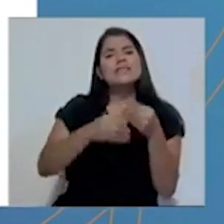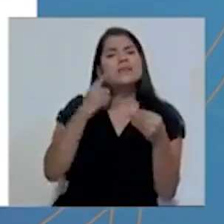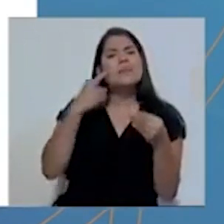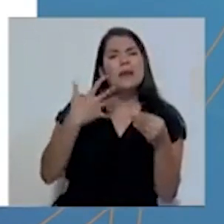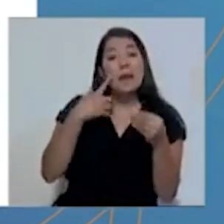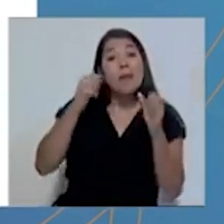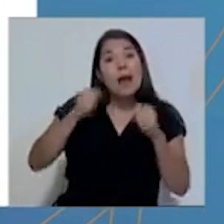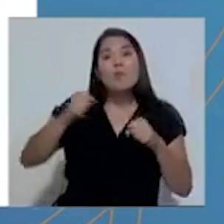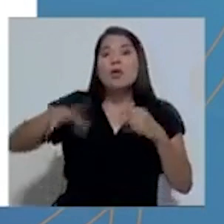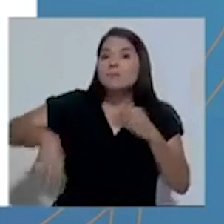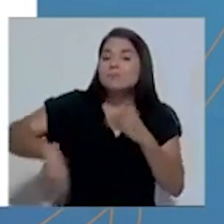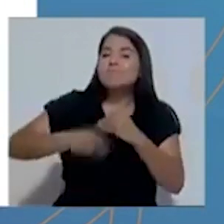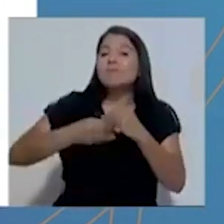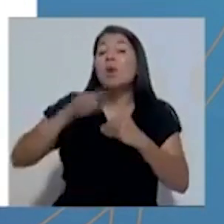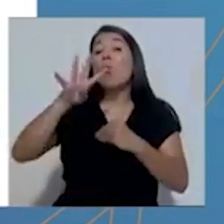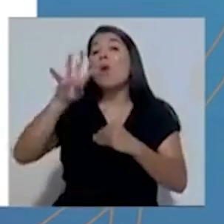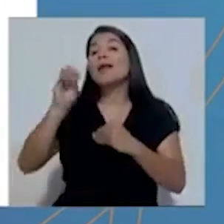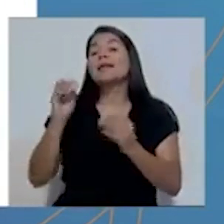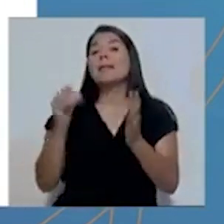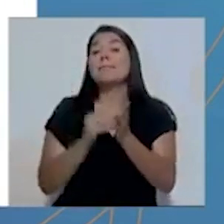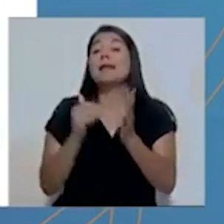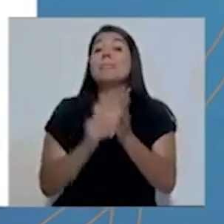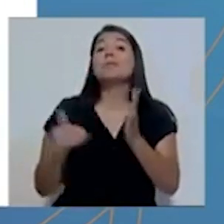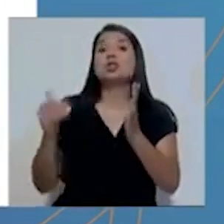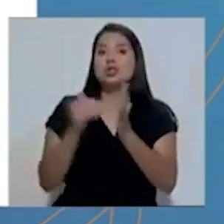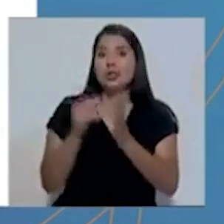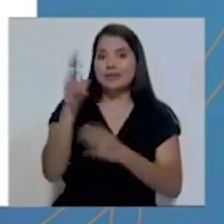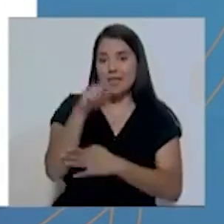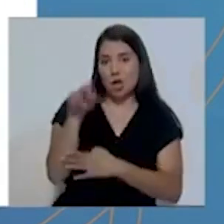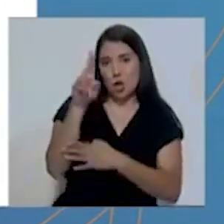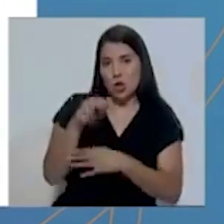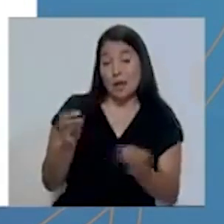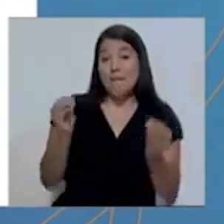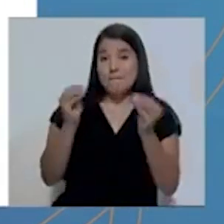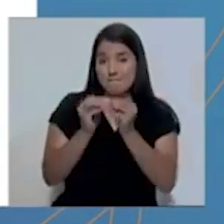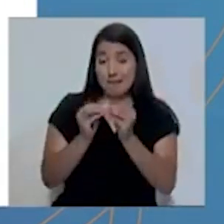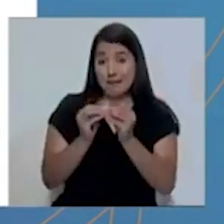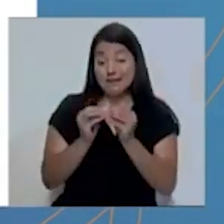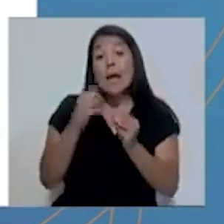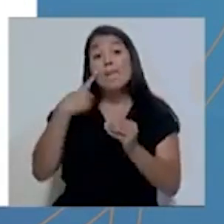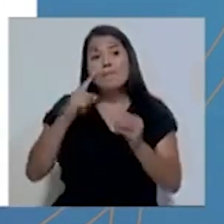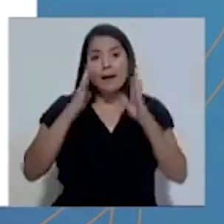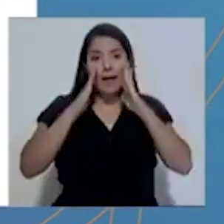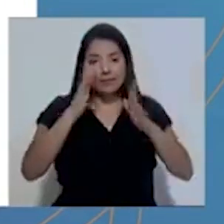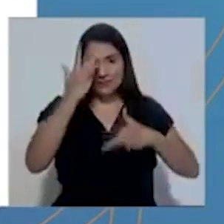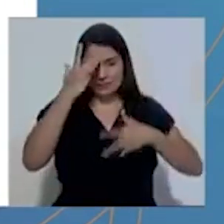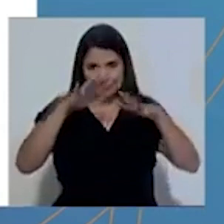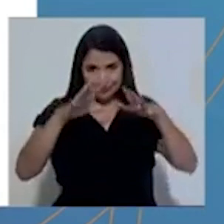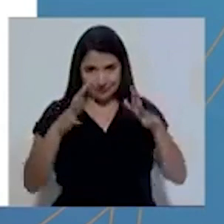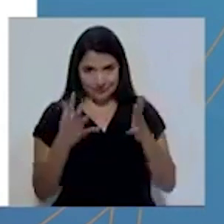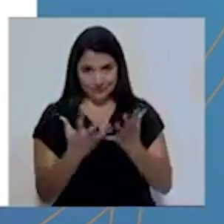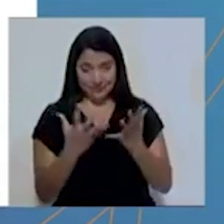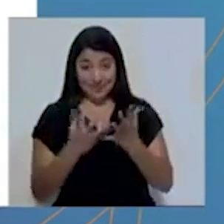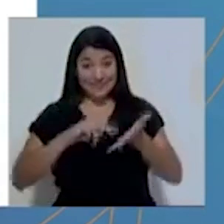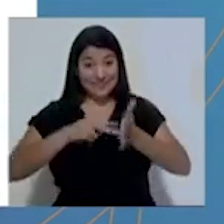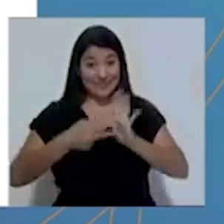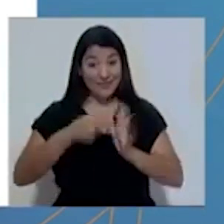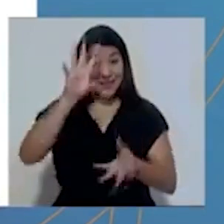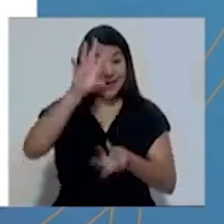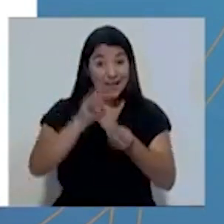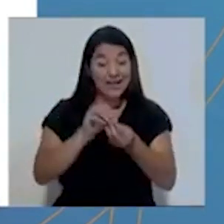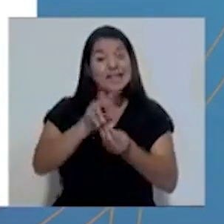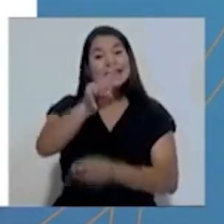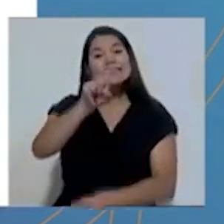adicionar 40 mil millones de colones, con lo cual se estarían asignando para esta pandemia 125 mil